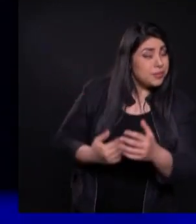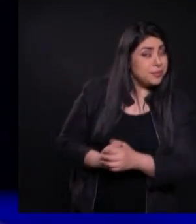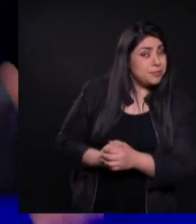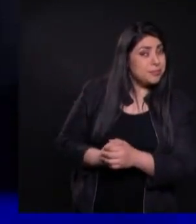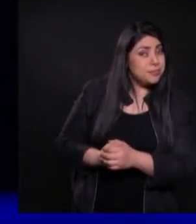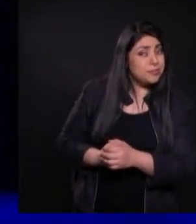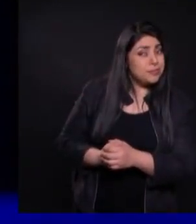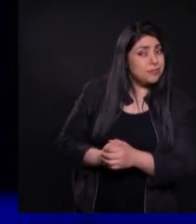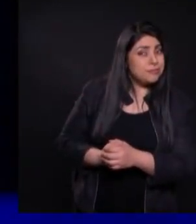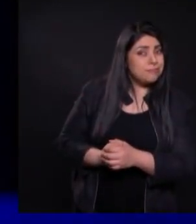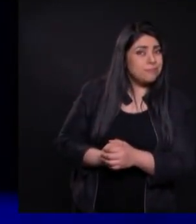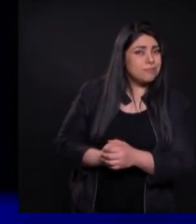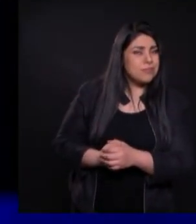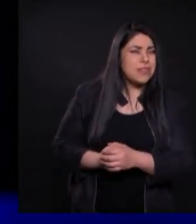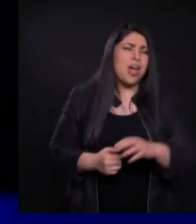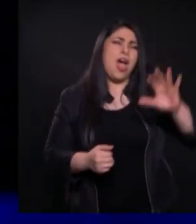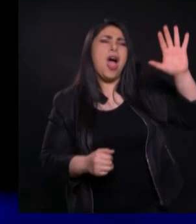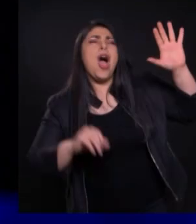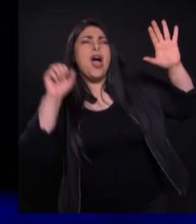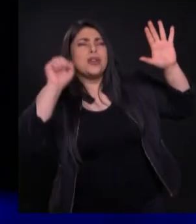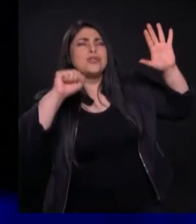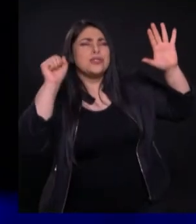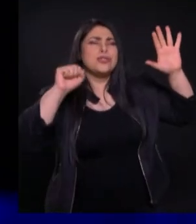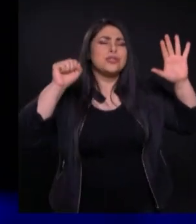Todos dirán Si pastor Yo quiero